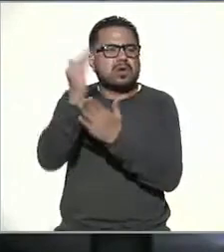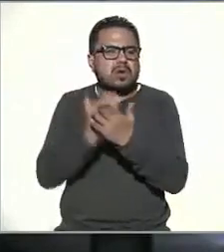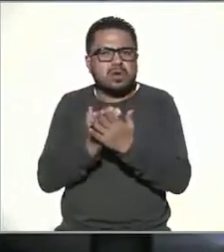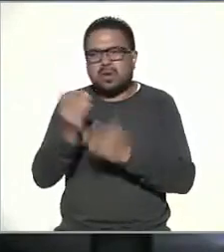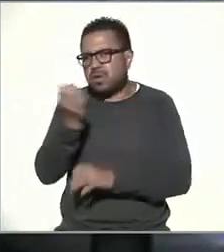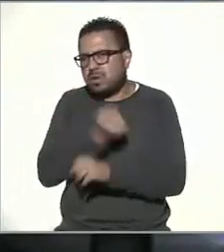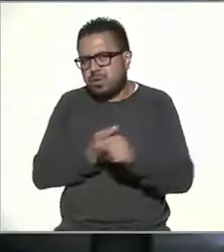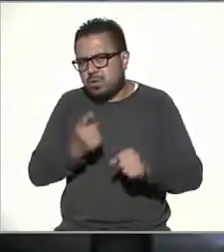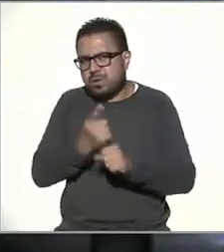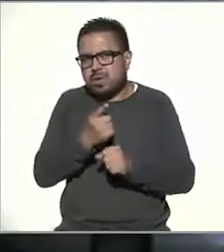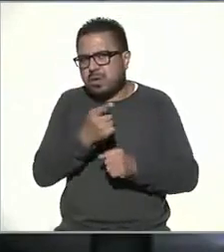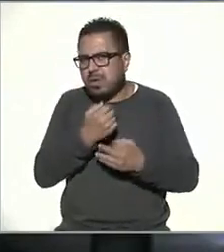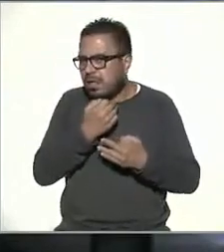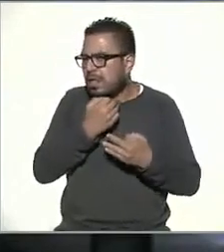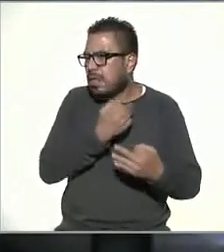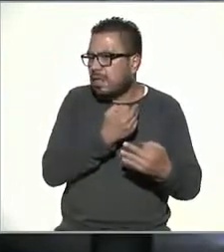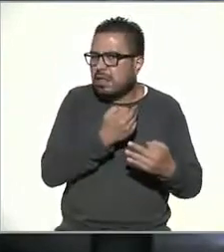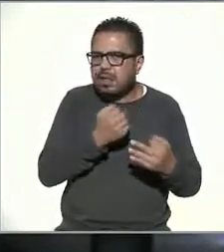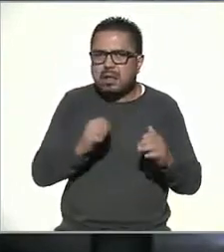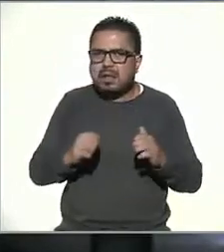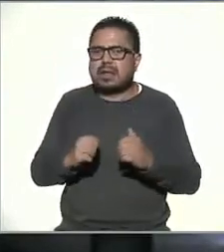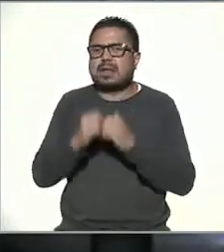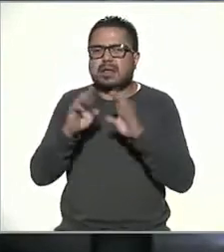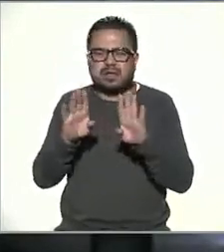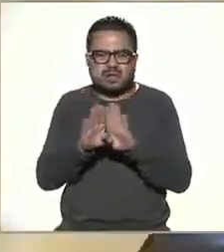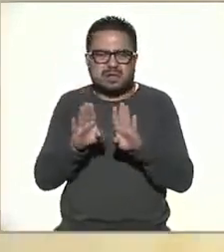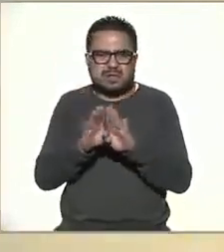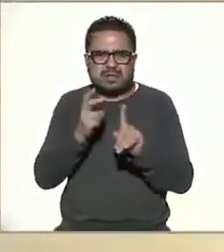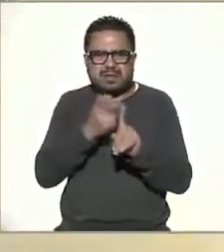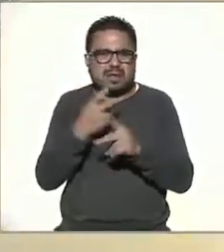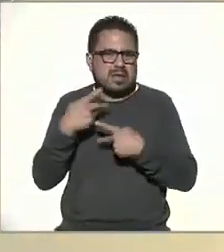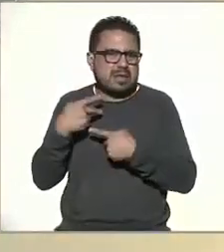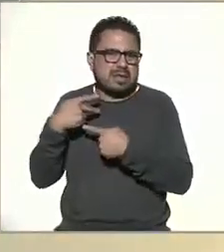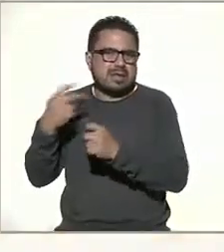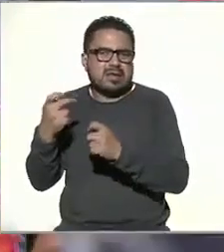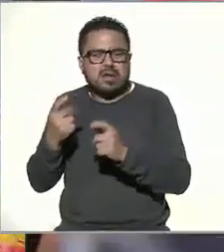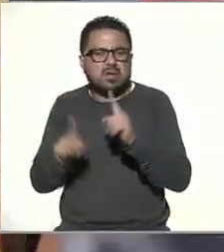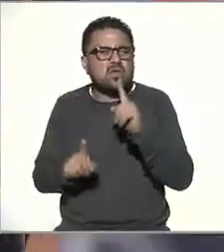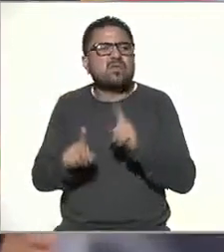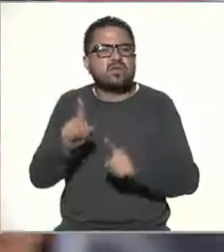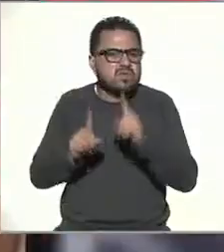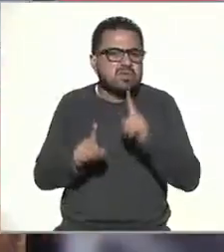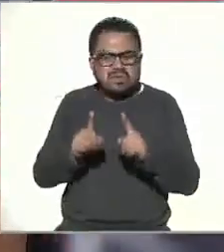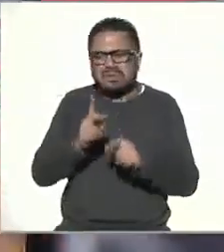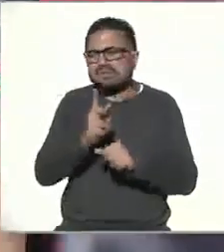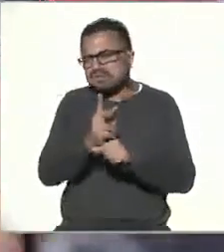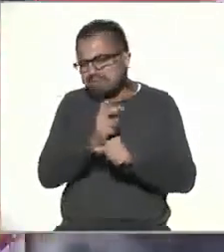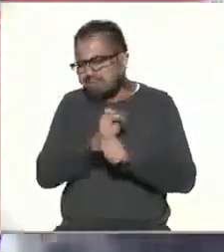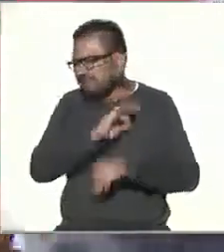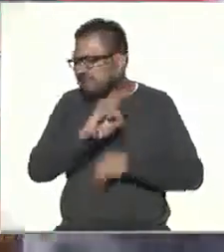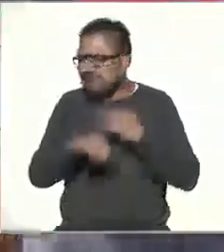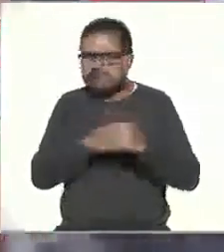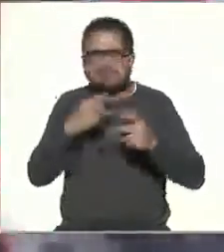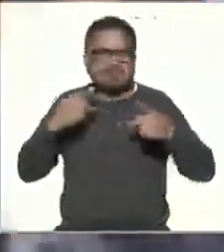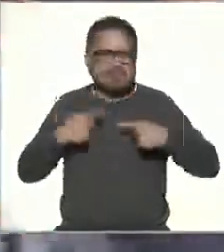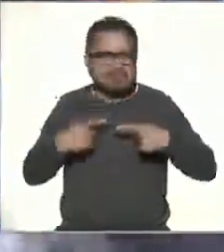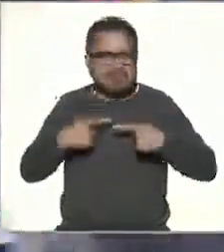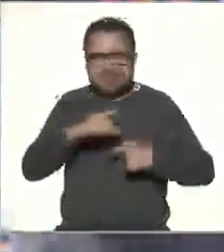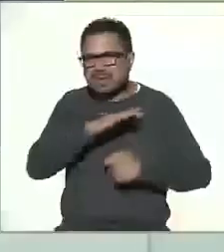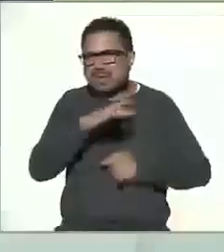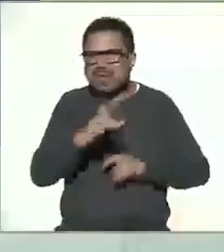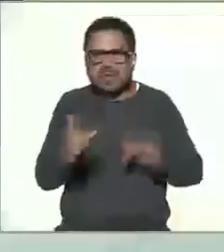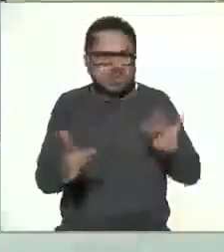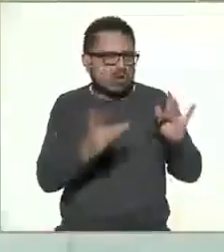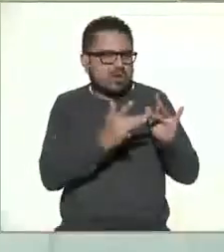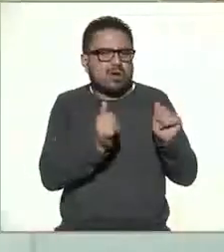posibilidades de caer en un incidente como lo es el fraude ante cualquier duda le invitamos a la ciudadanía en general a comunicarse